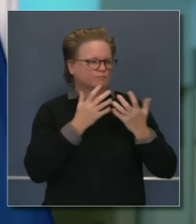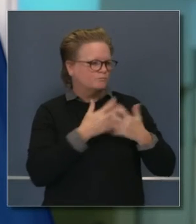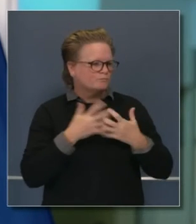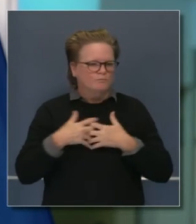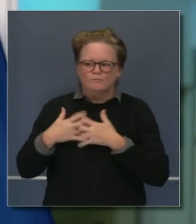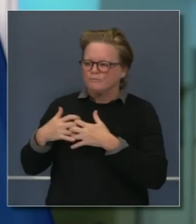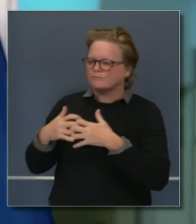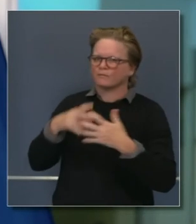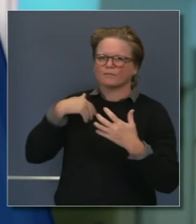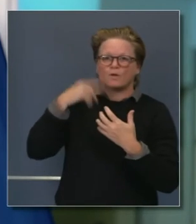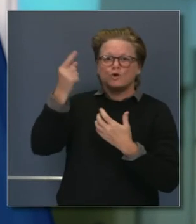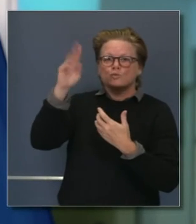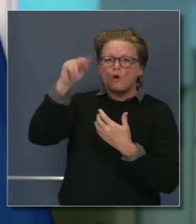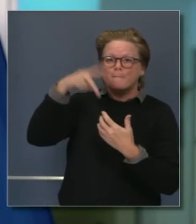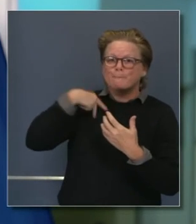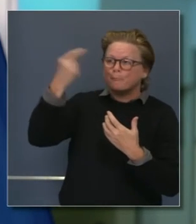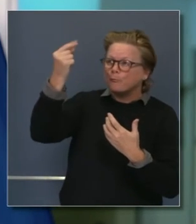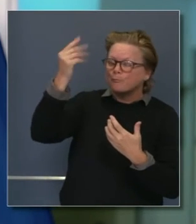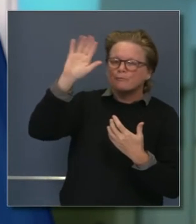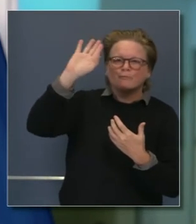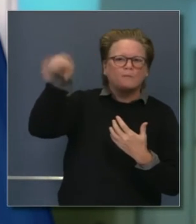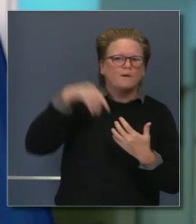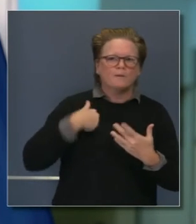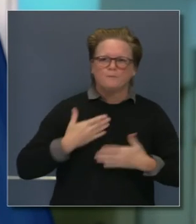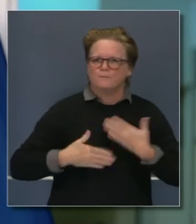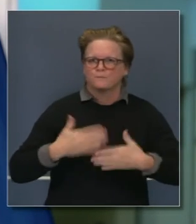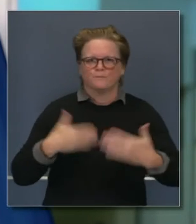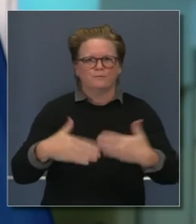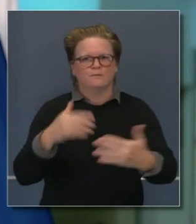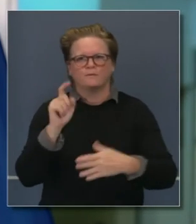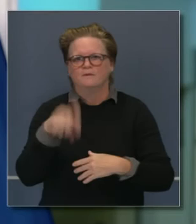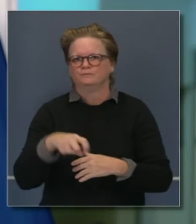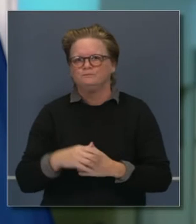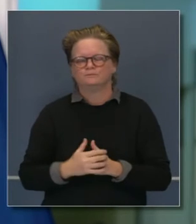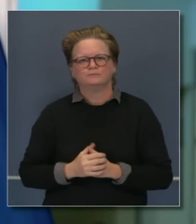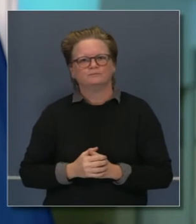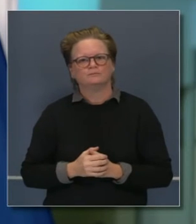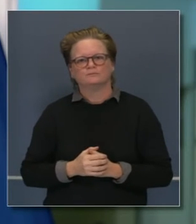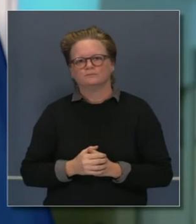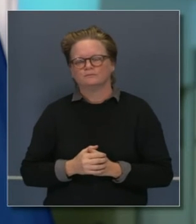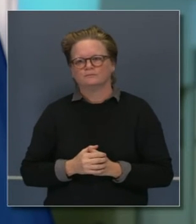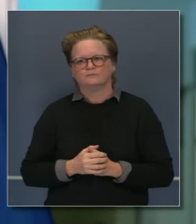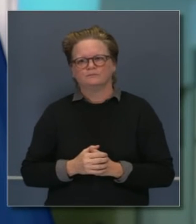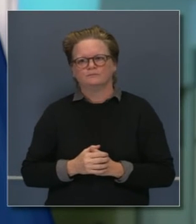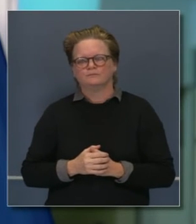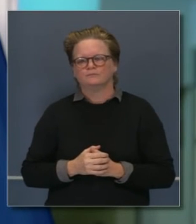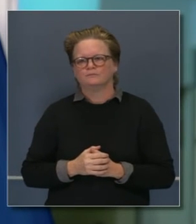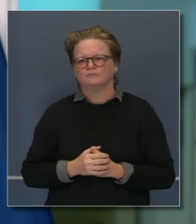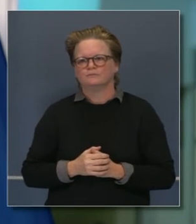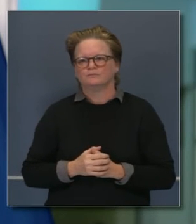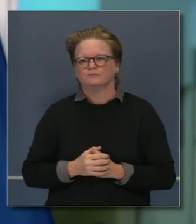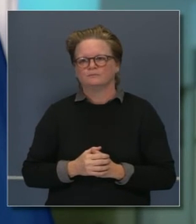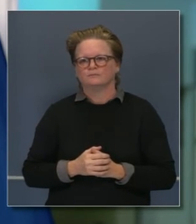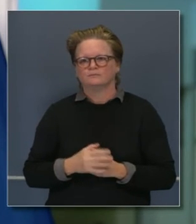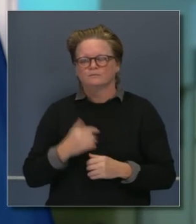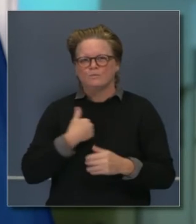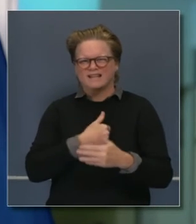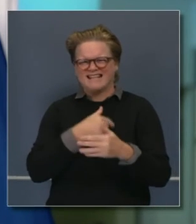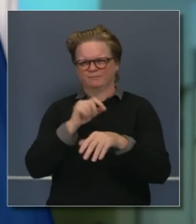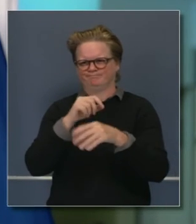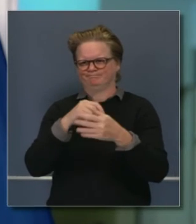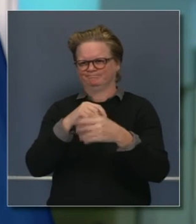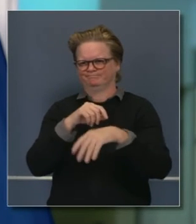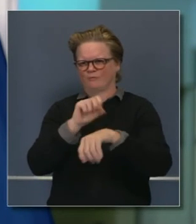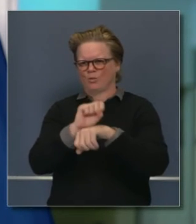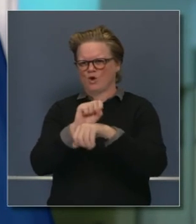los directores de nuestros departamentos para avanzar nuestra agenda, la agenda de ellos, la agenda colectiva de California. También